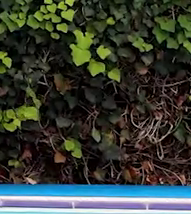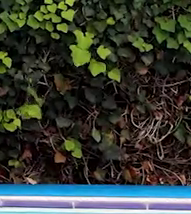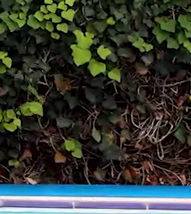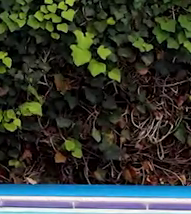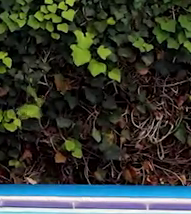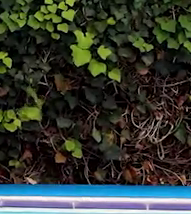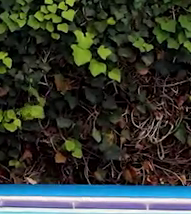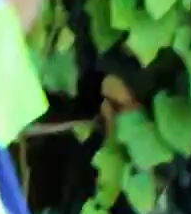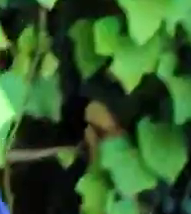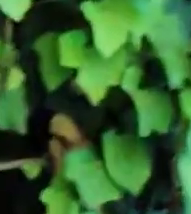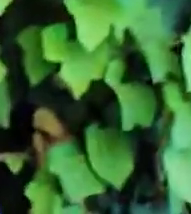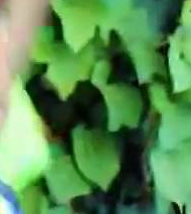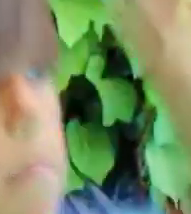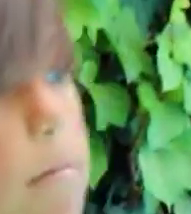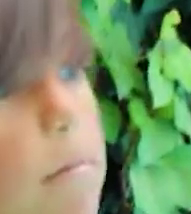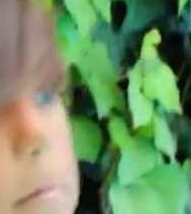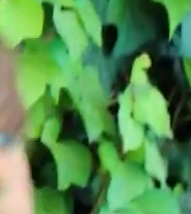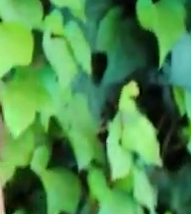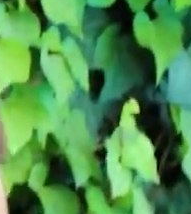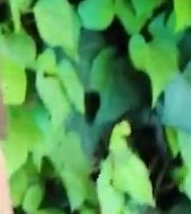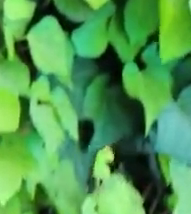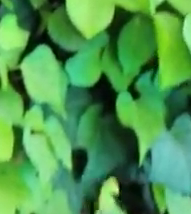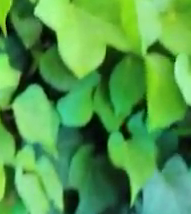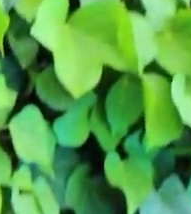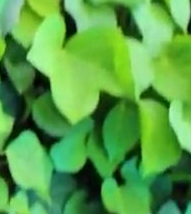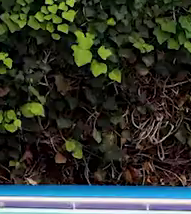del pie contrario. Bien.